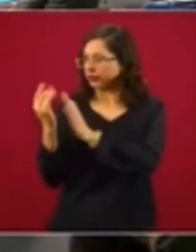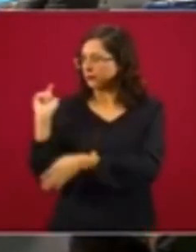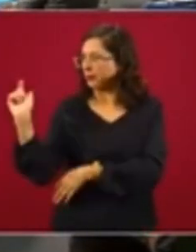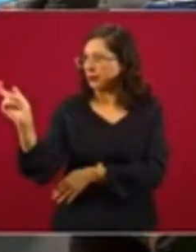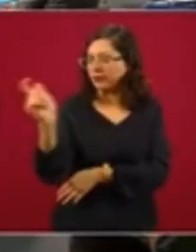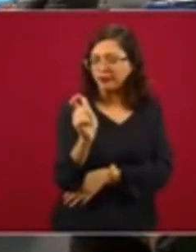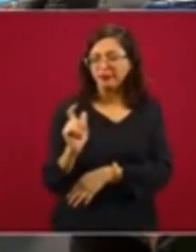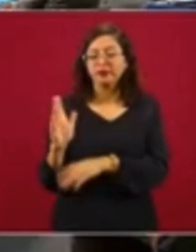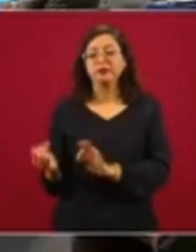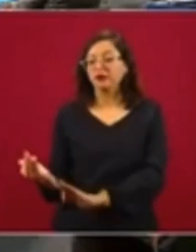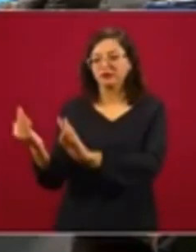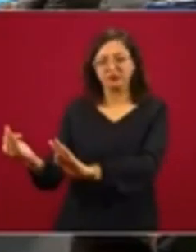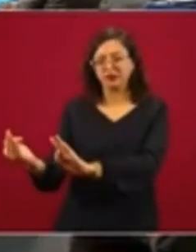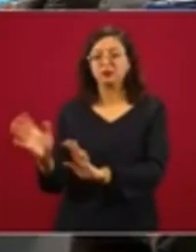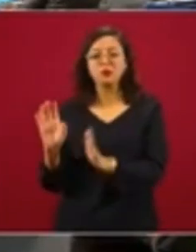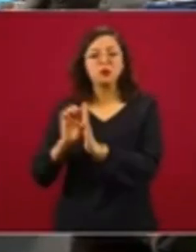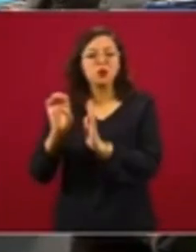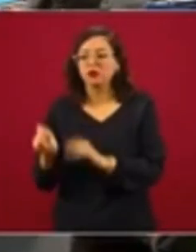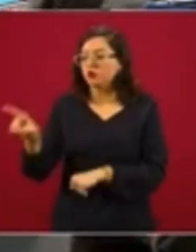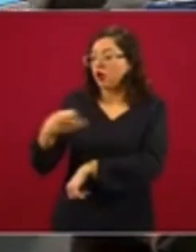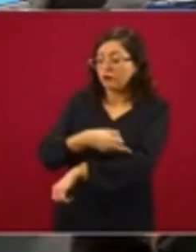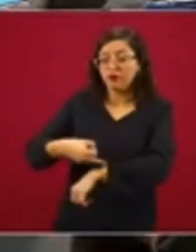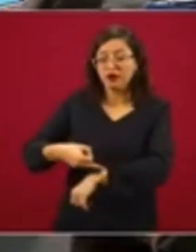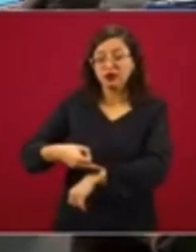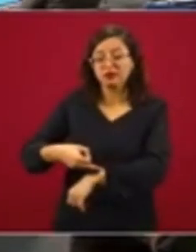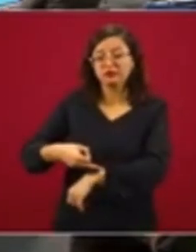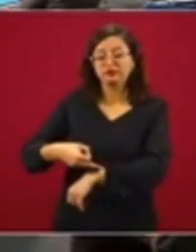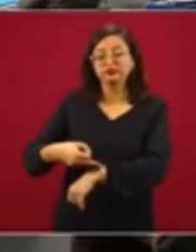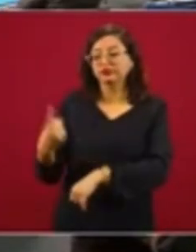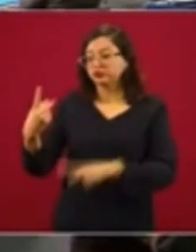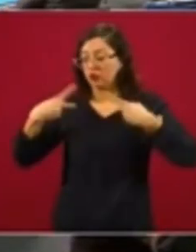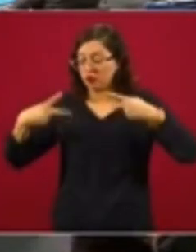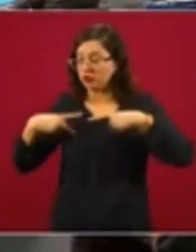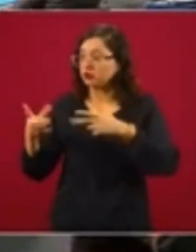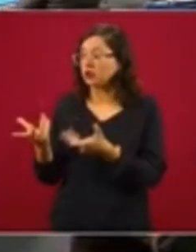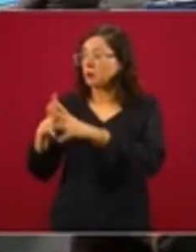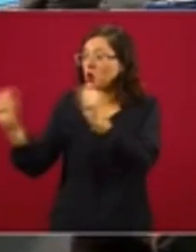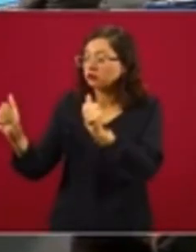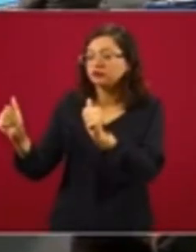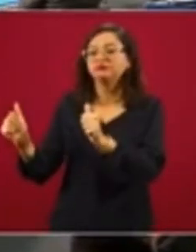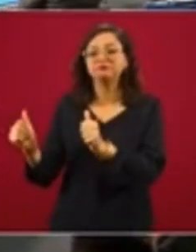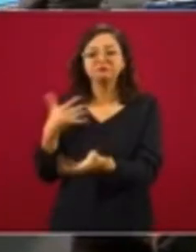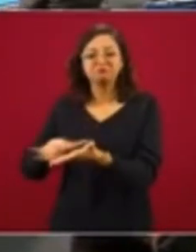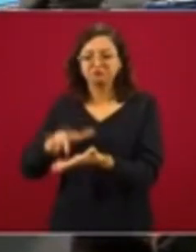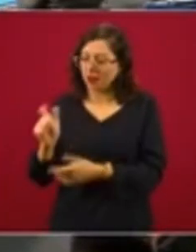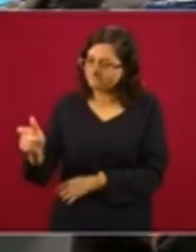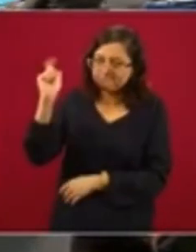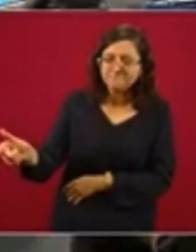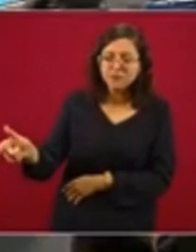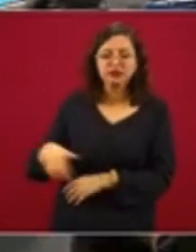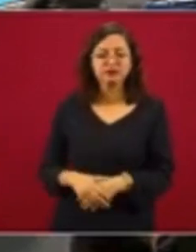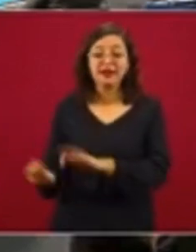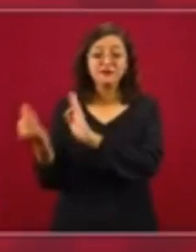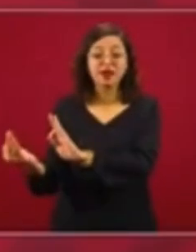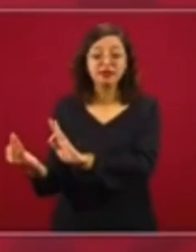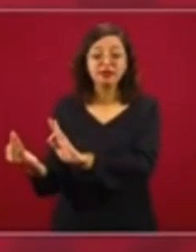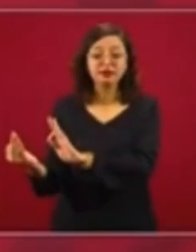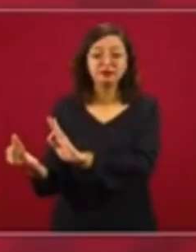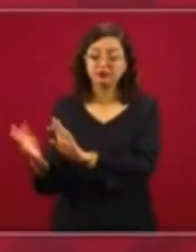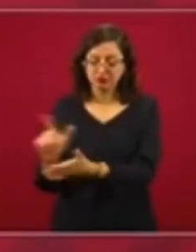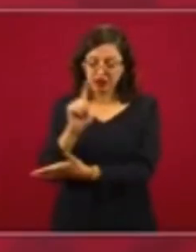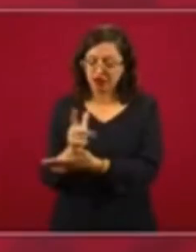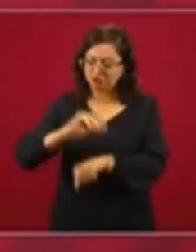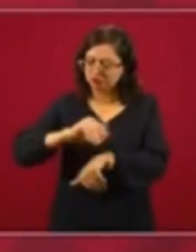Si es una familia con una persona desaparecida, se les está entregando un apoyo de